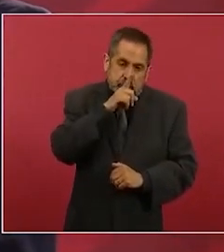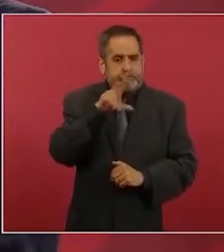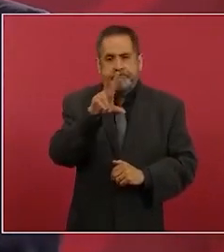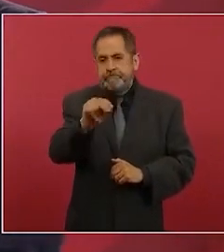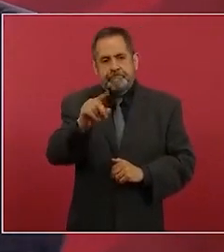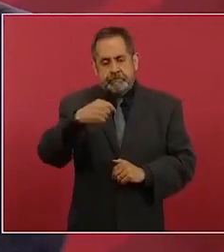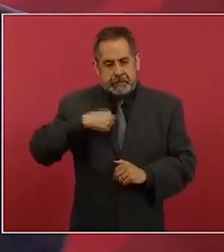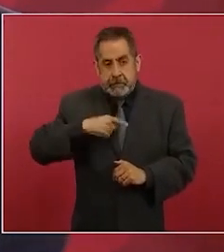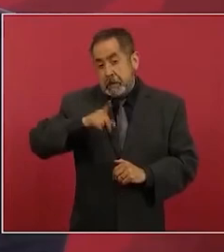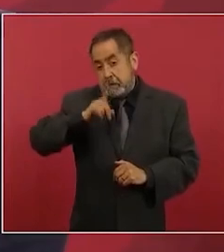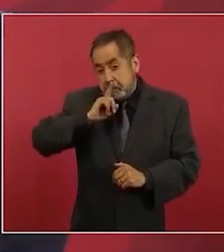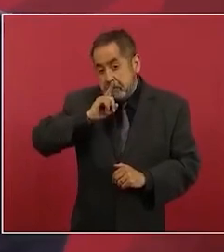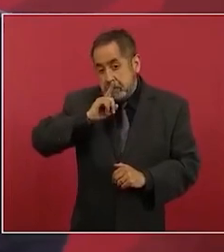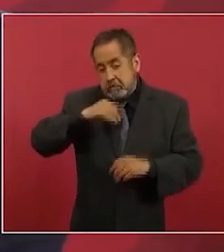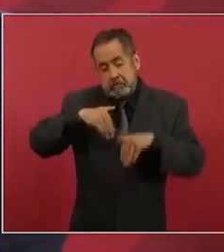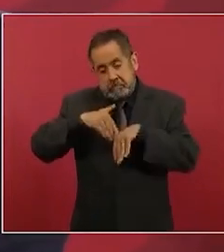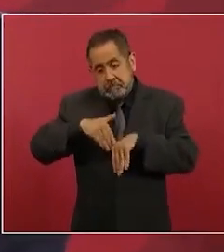estas